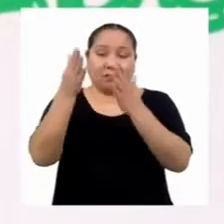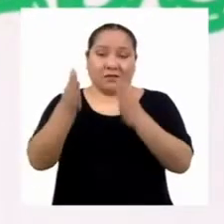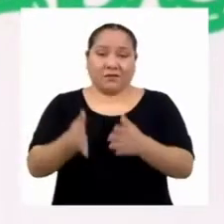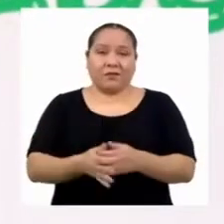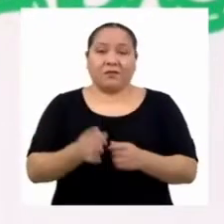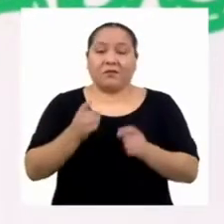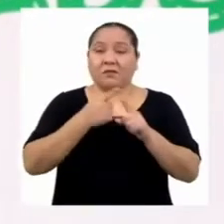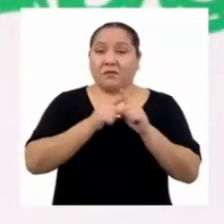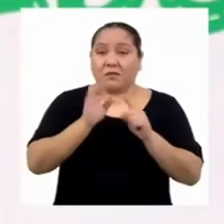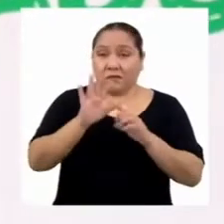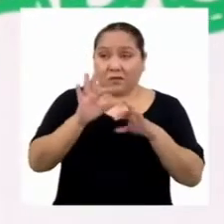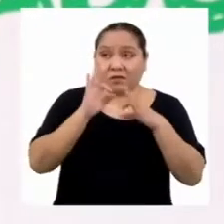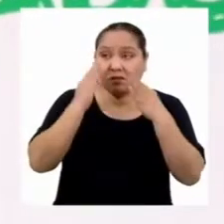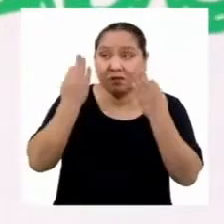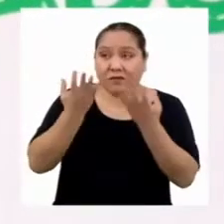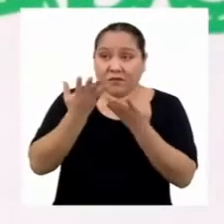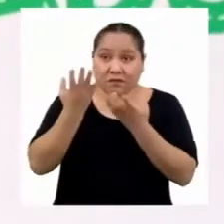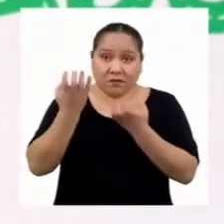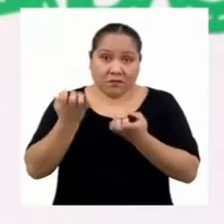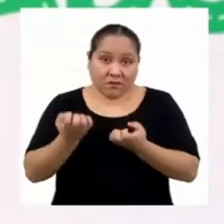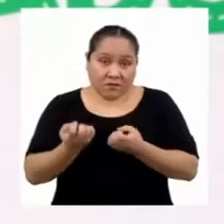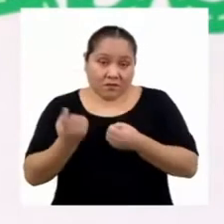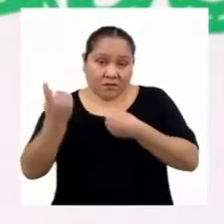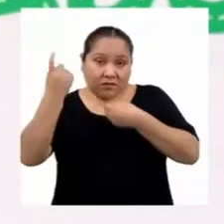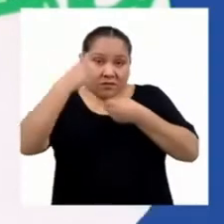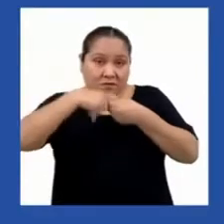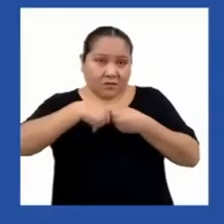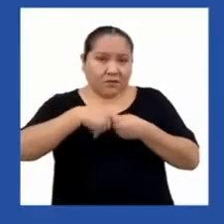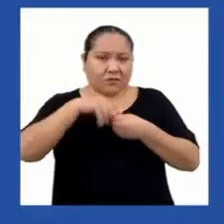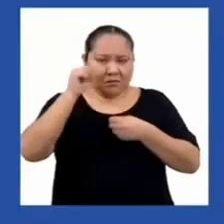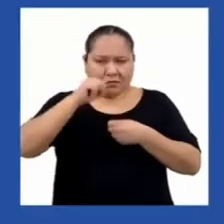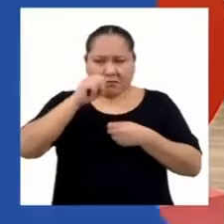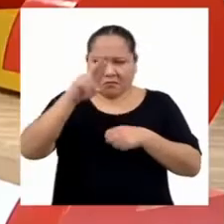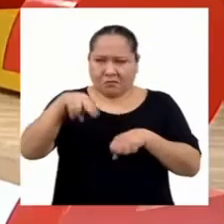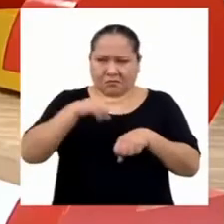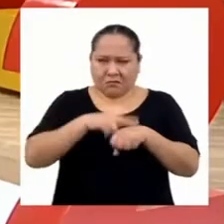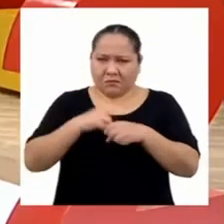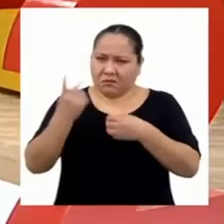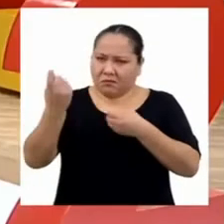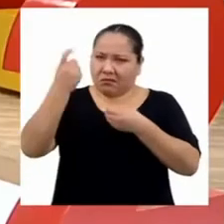familia tiene ganas de acompañarte y repasar contigo, ¡que se una!